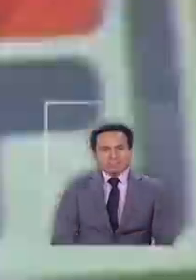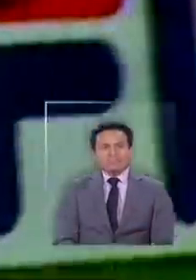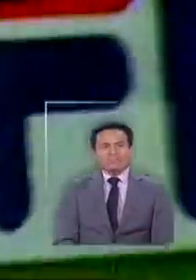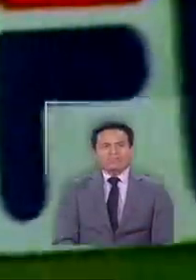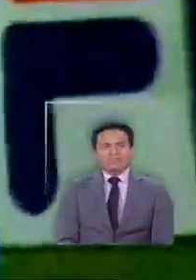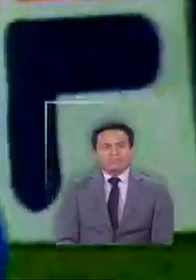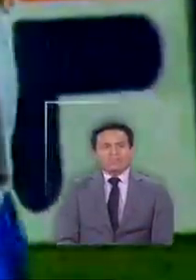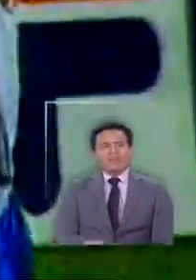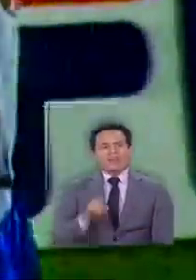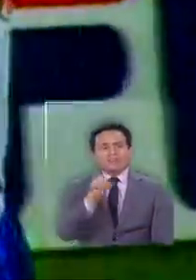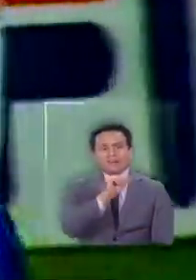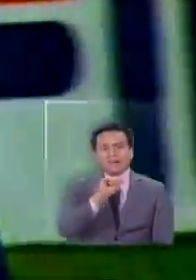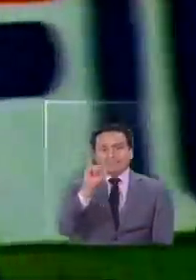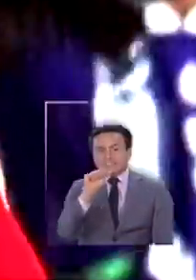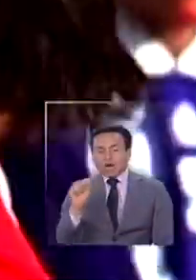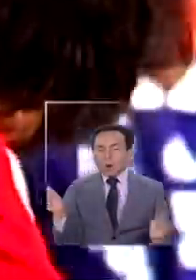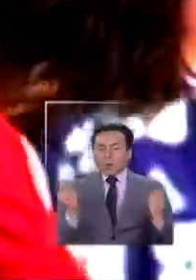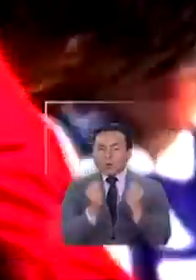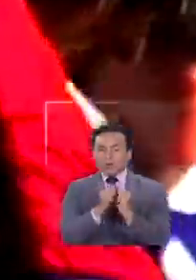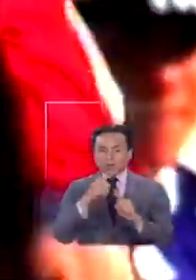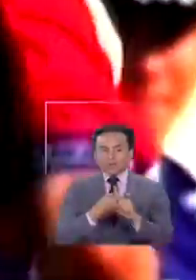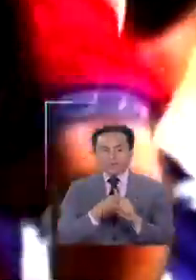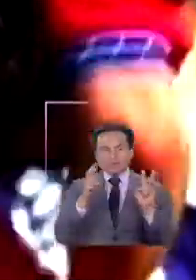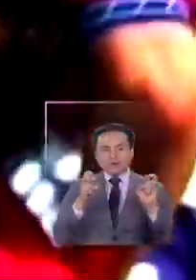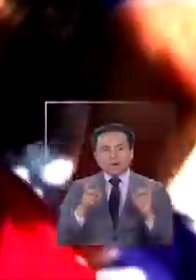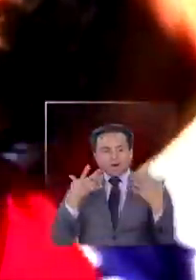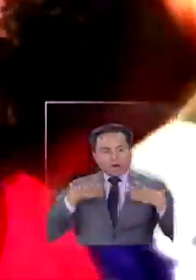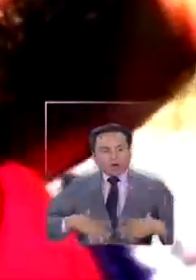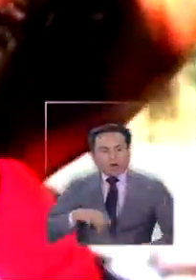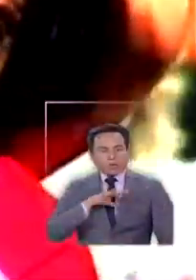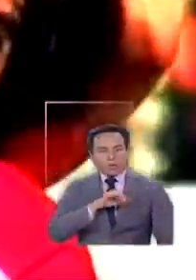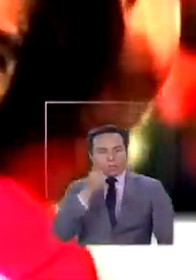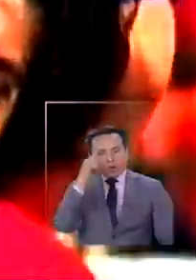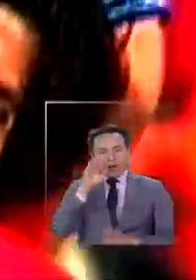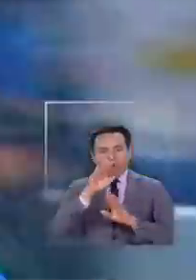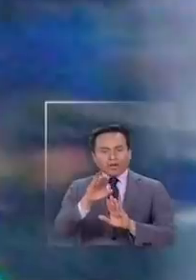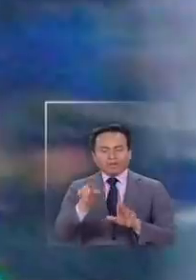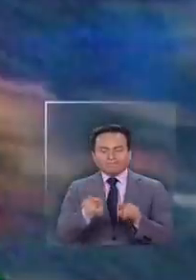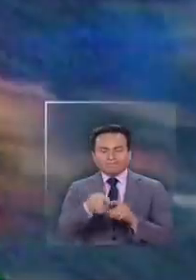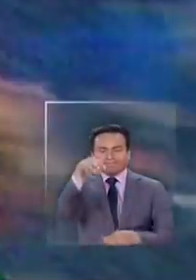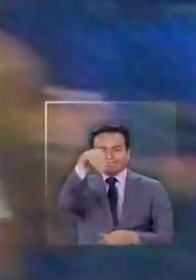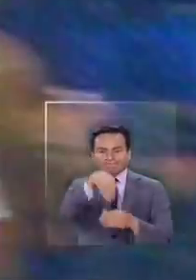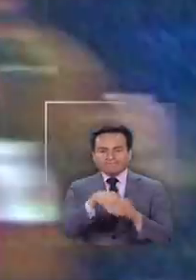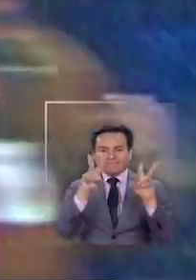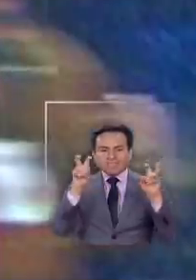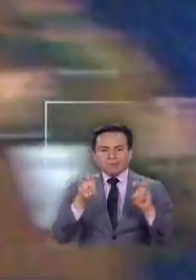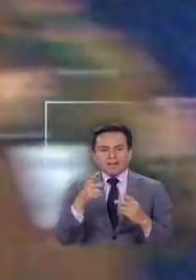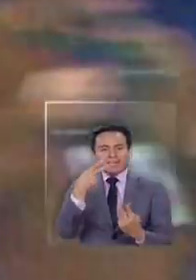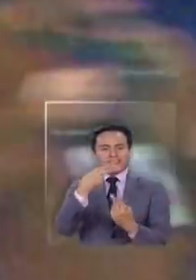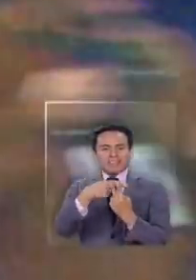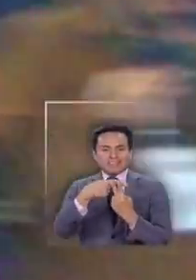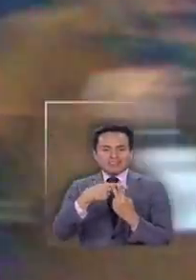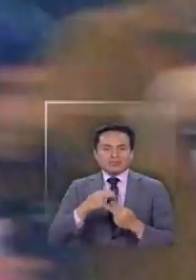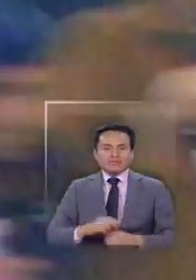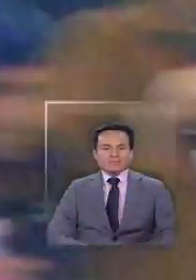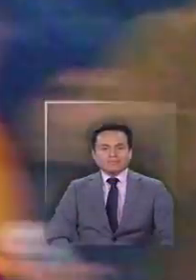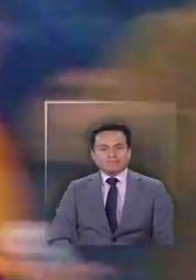los Sasa otra vez juntos esta vez no con la roja sino que para apoyar y ser parte de esta Teletón